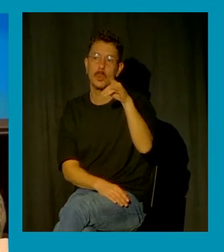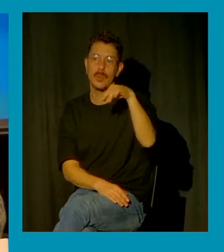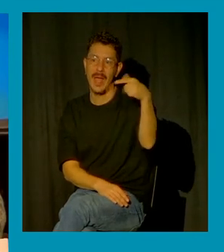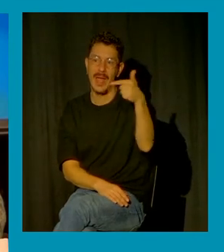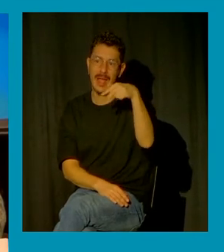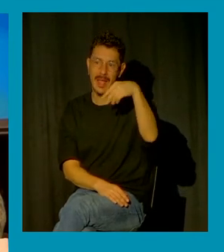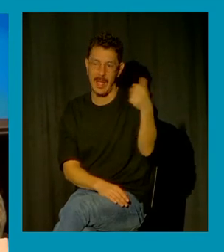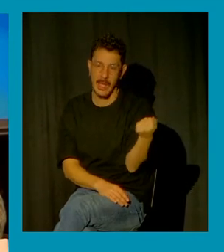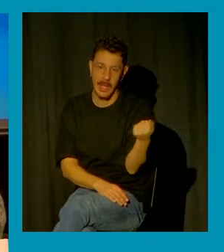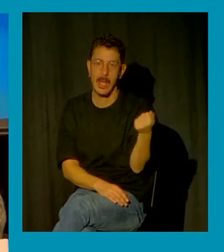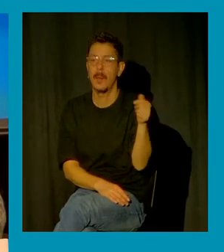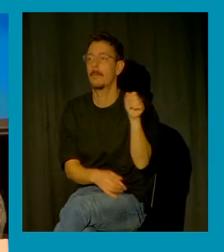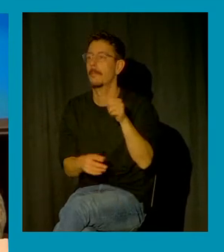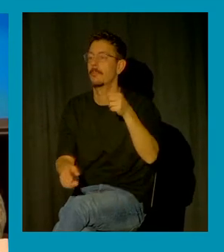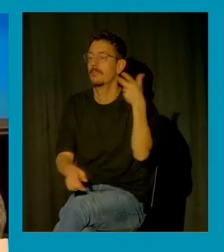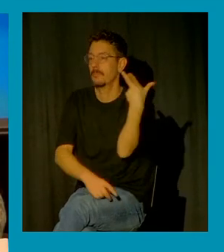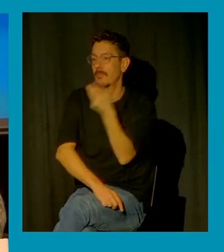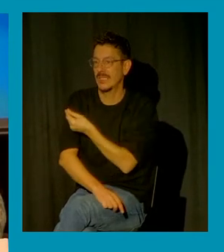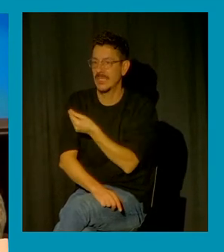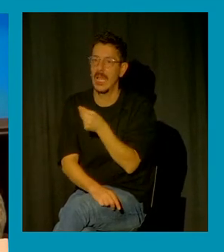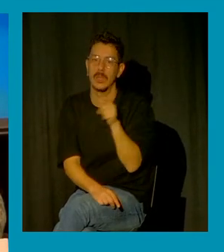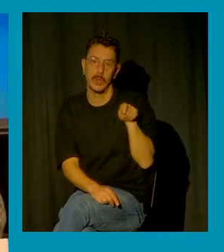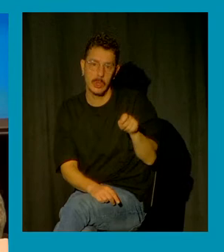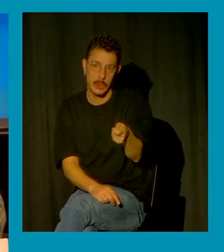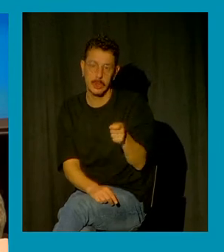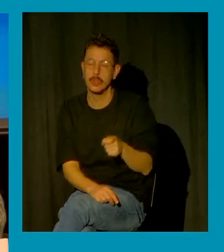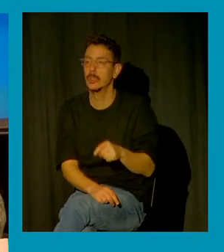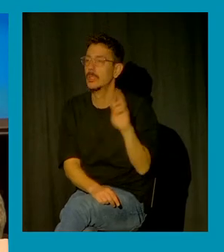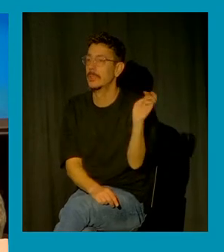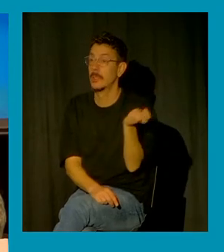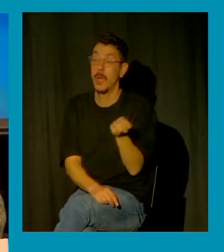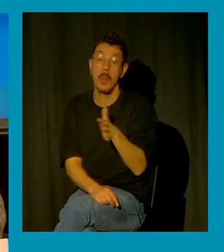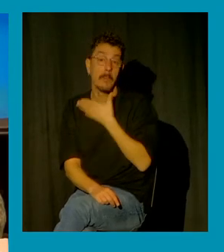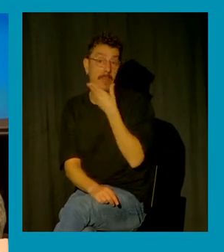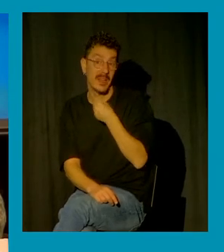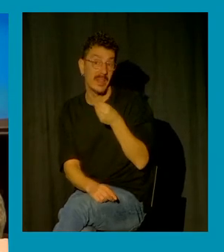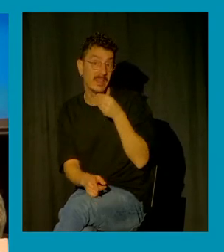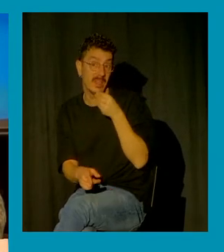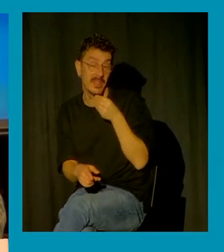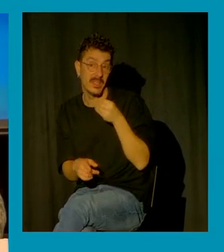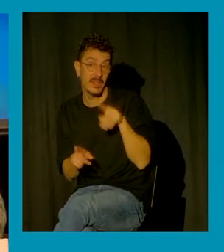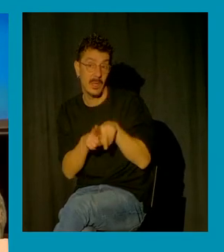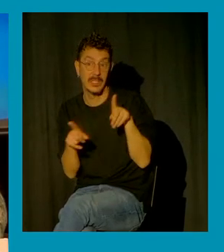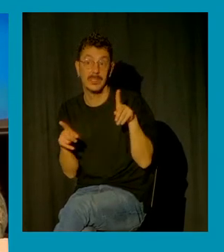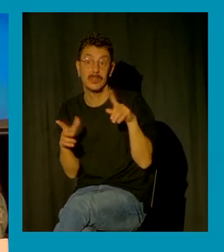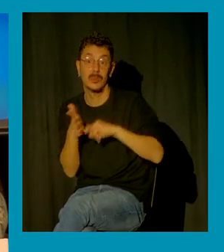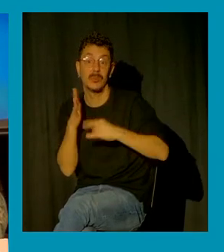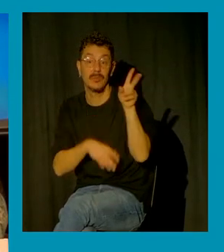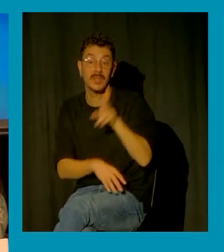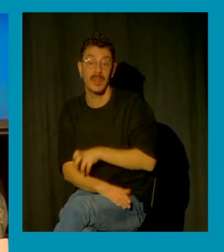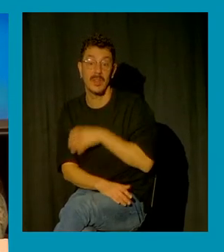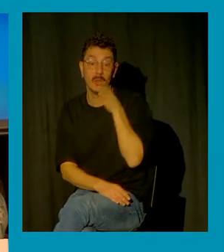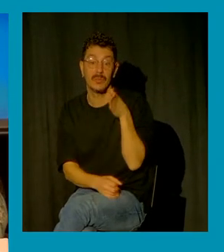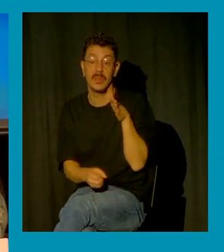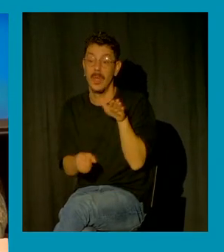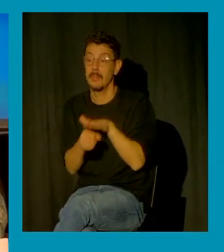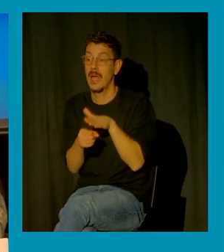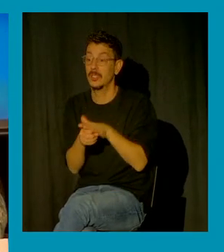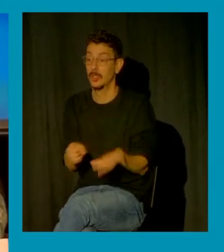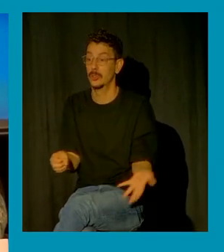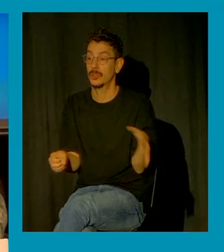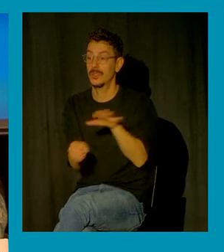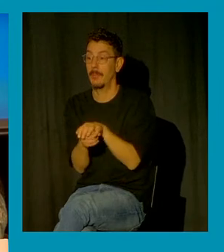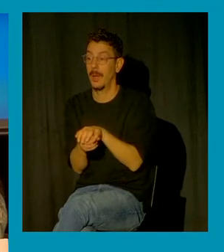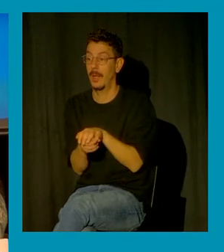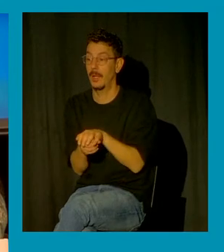pinchazos y que parece que la solución es que las chicas pongan tapas a sus vasos poniendo la responsabilidad una vez más y